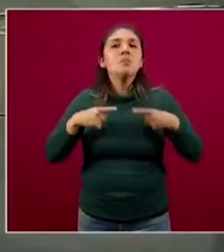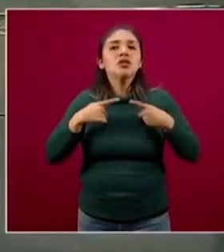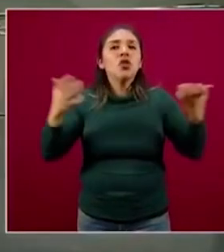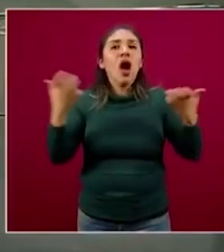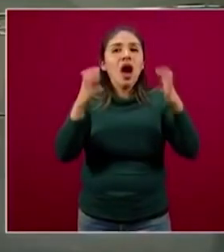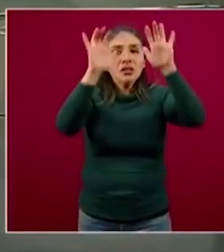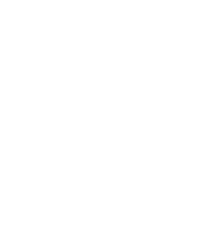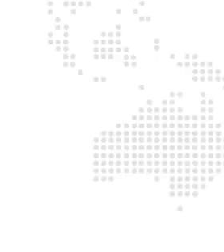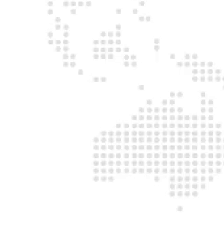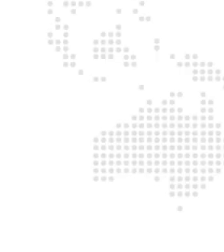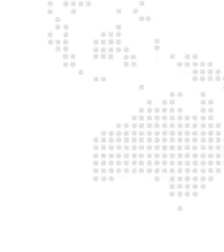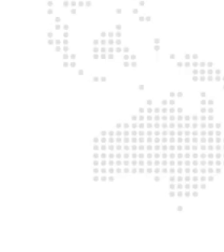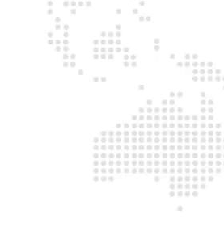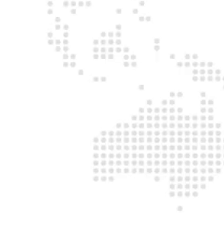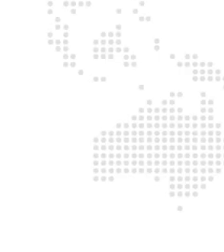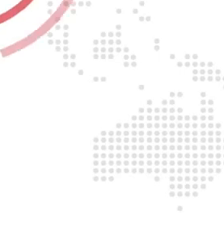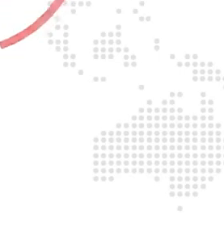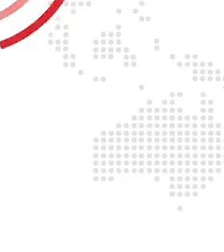realizan los reportes.